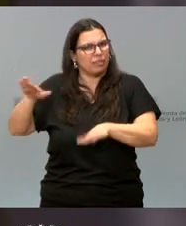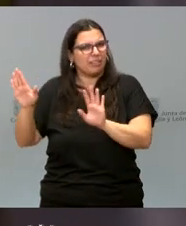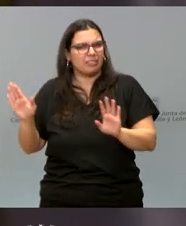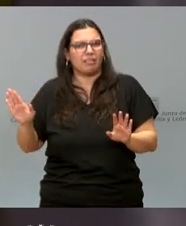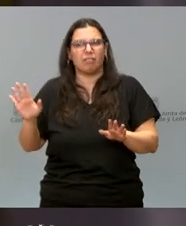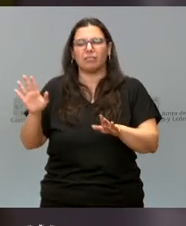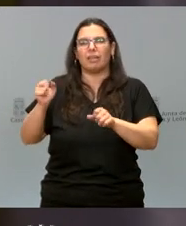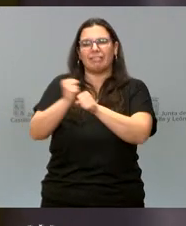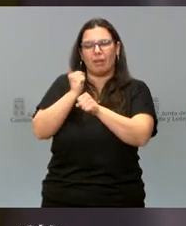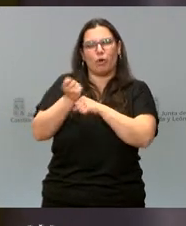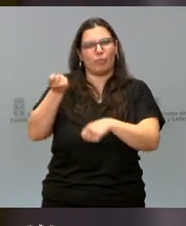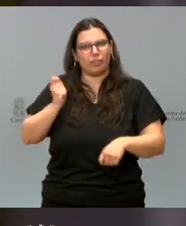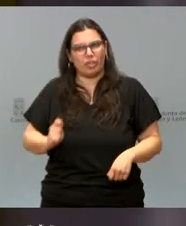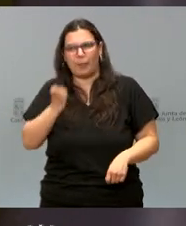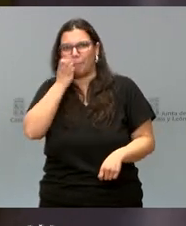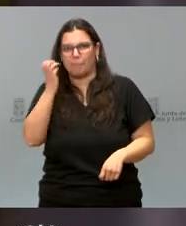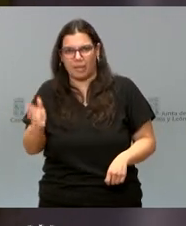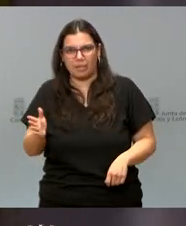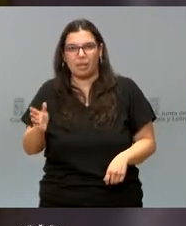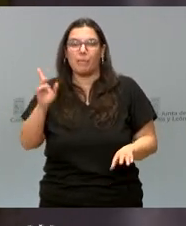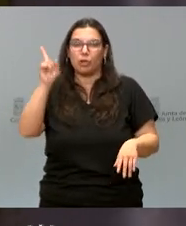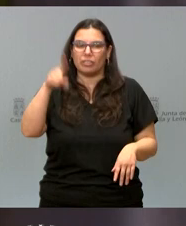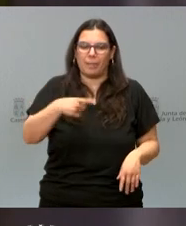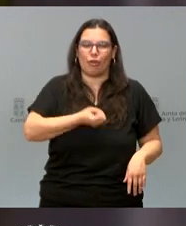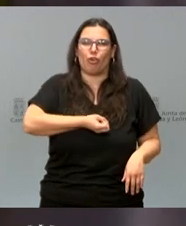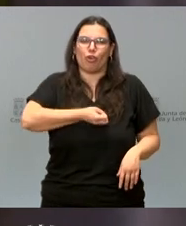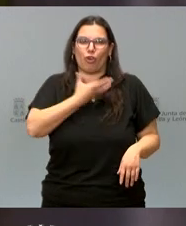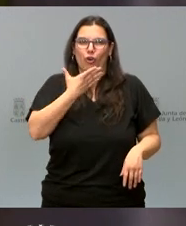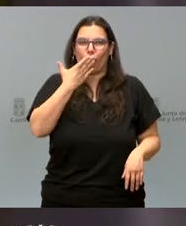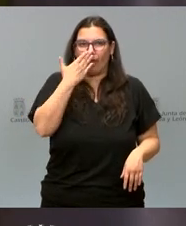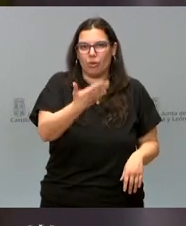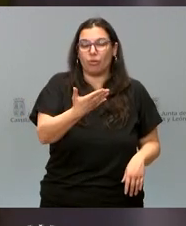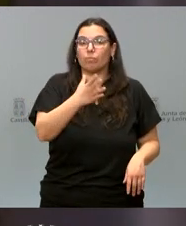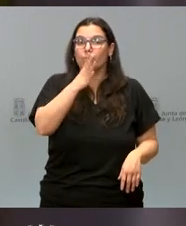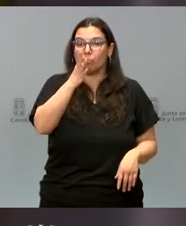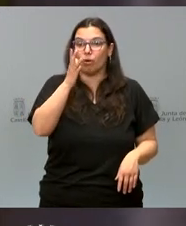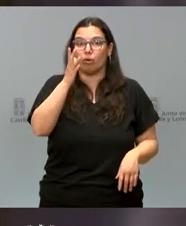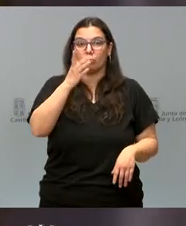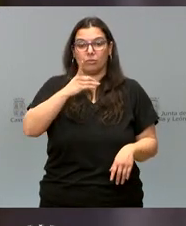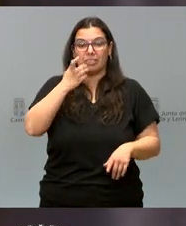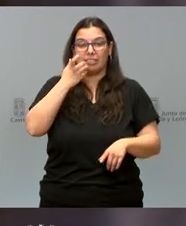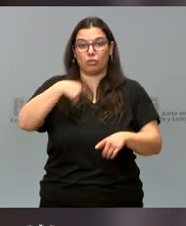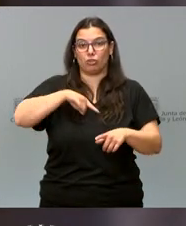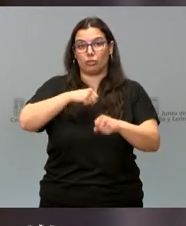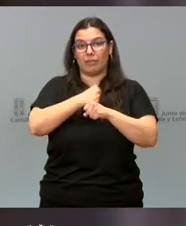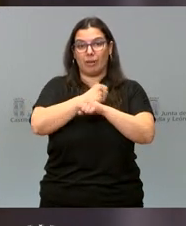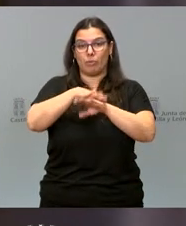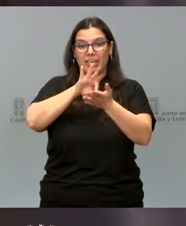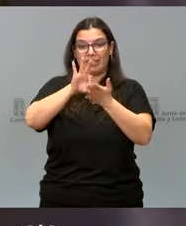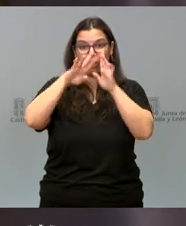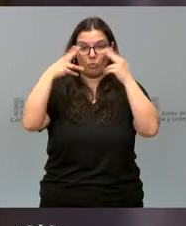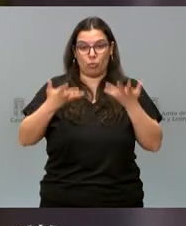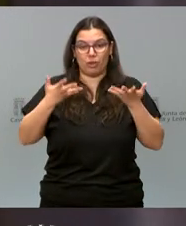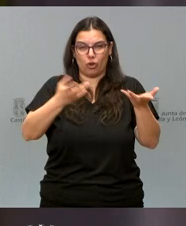el trabajo de los profesionales, también desde el corazón, porque quienes estamos en el servicio público, claro que tenemos